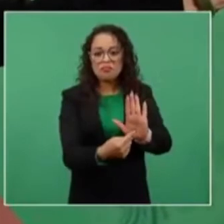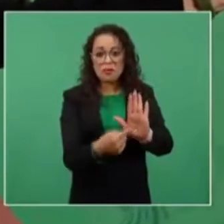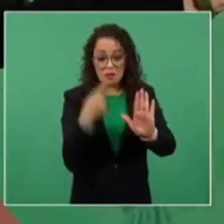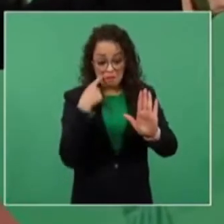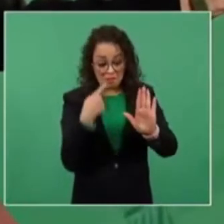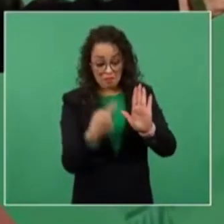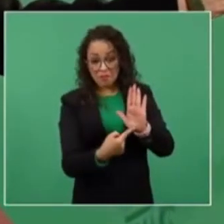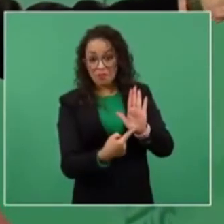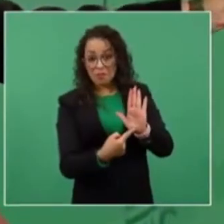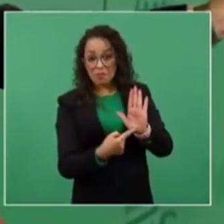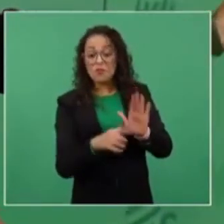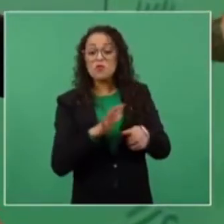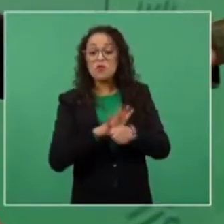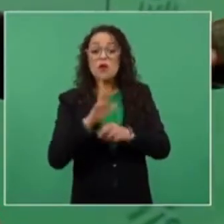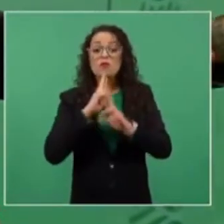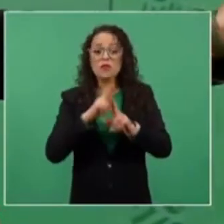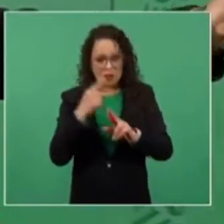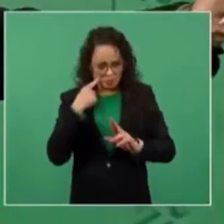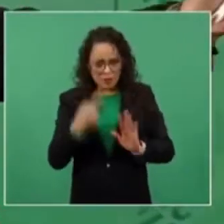los resultados